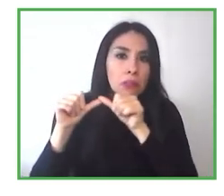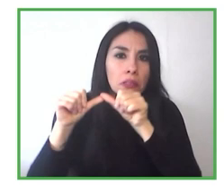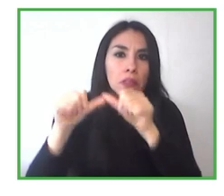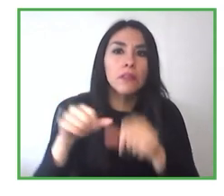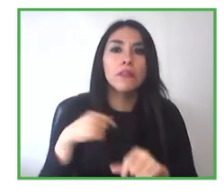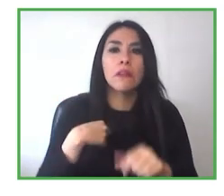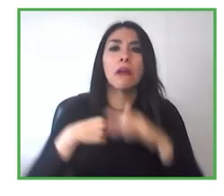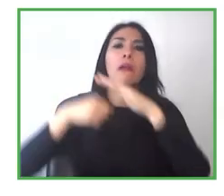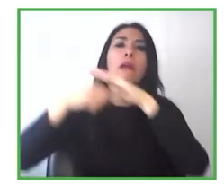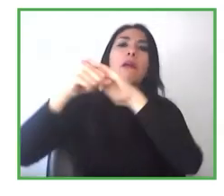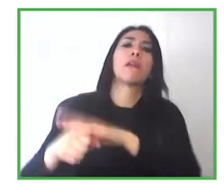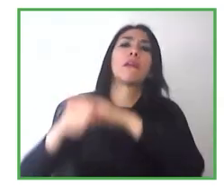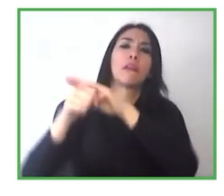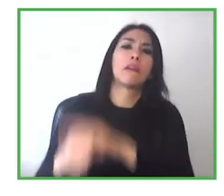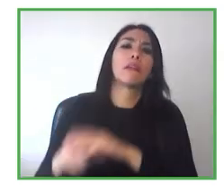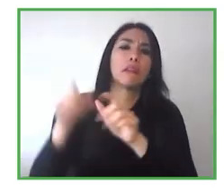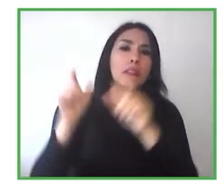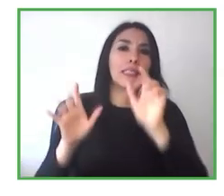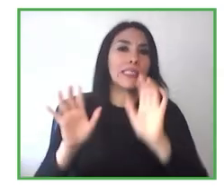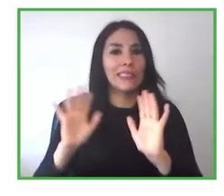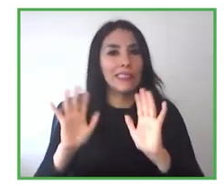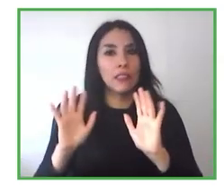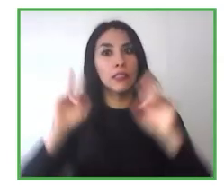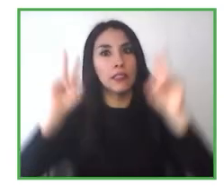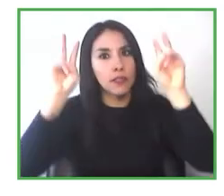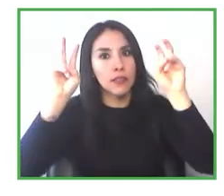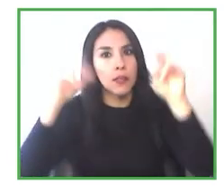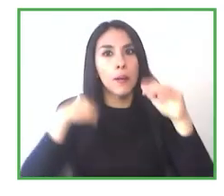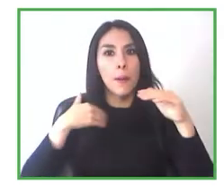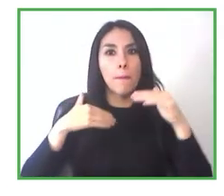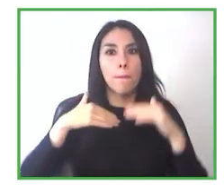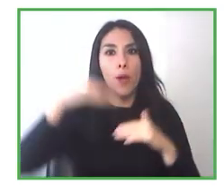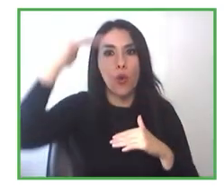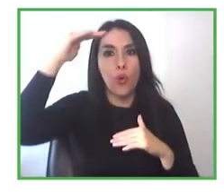que, que en lo que en realidad, se pueden realizar, en la práctica.